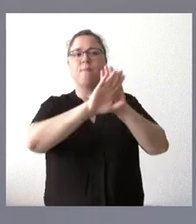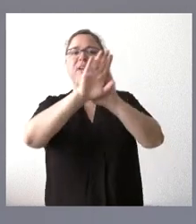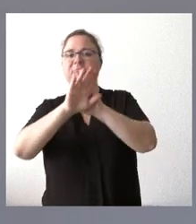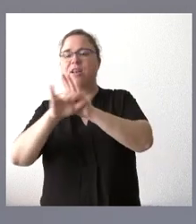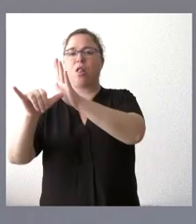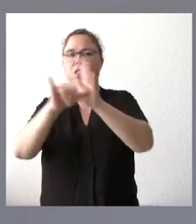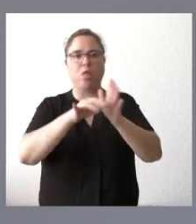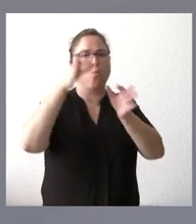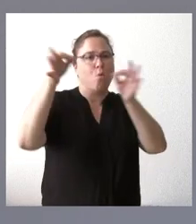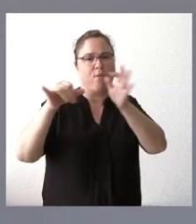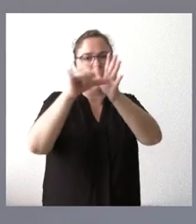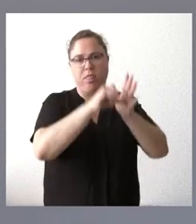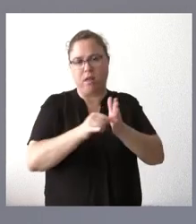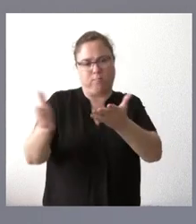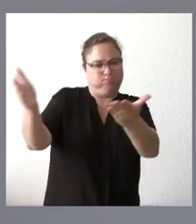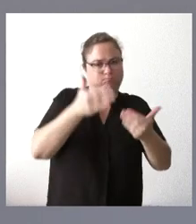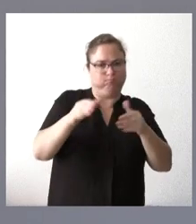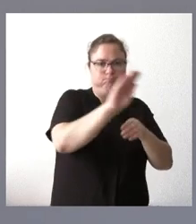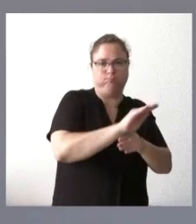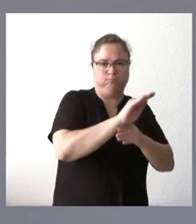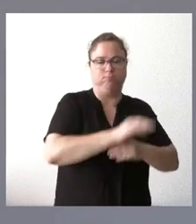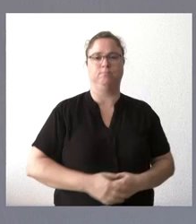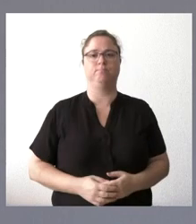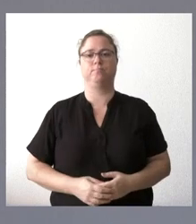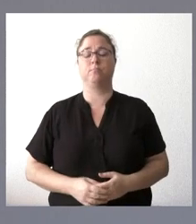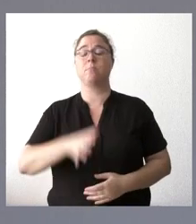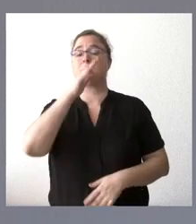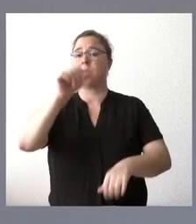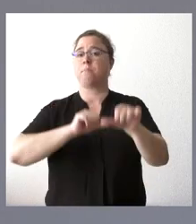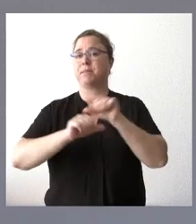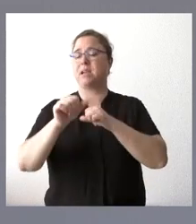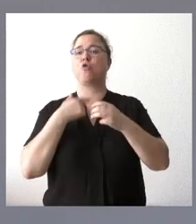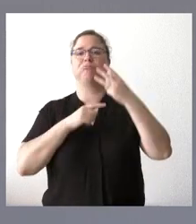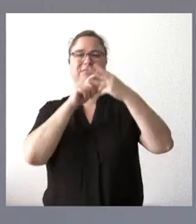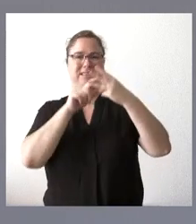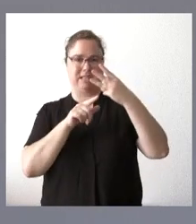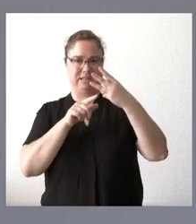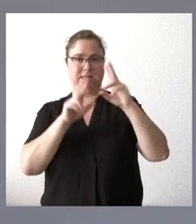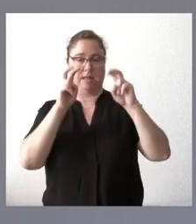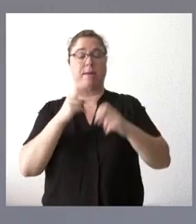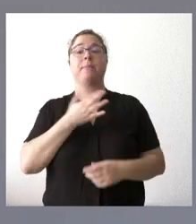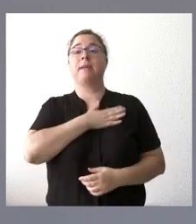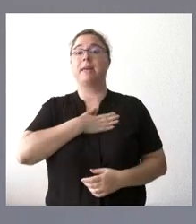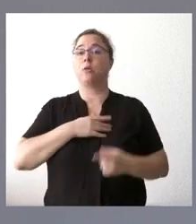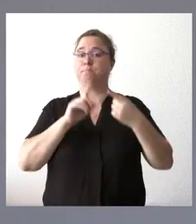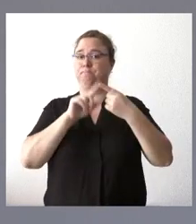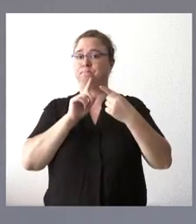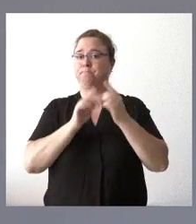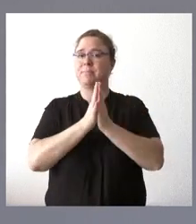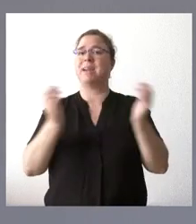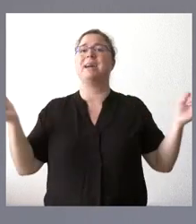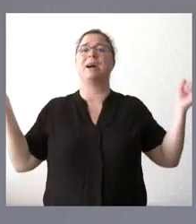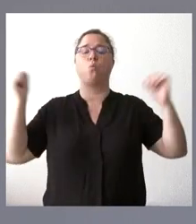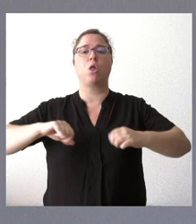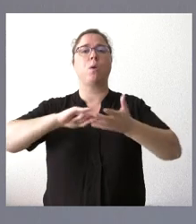comunidad autónoma. A partir de ahí, tres cuestiones. Primero, hemos acordado extender aquel